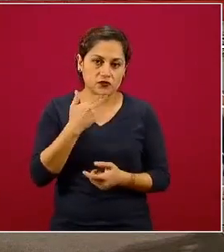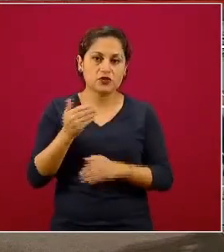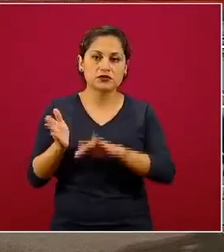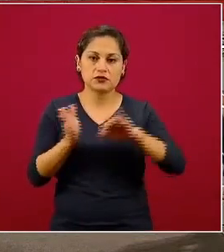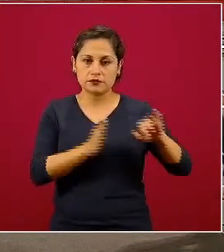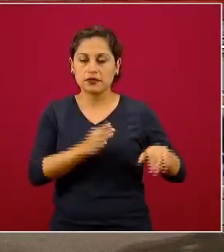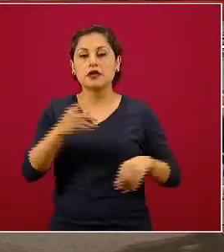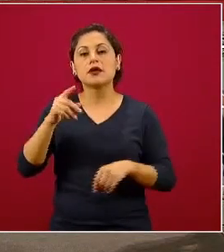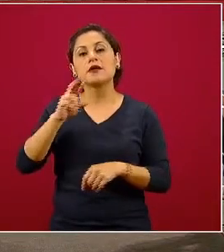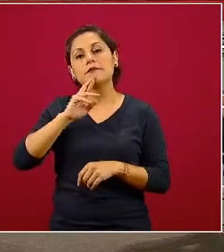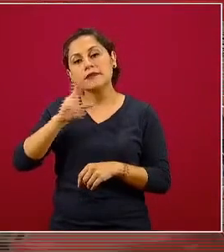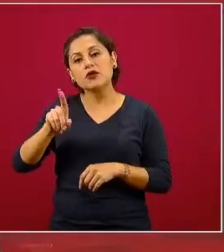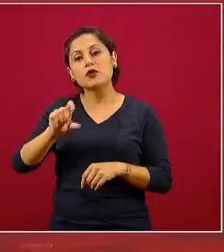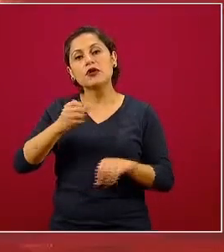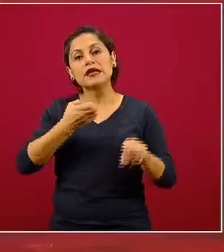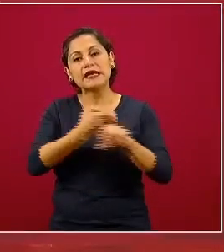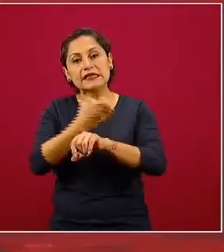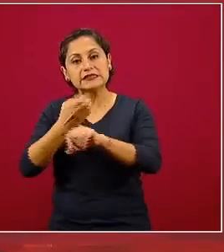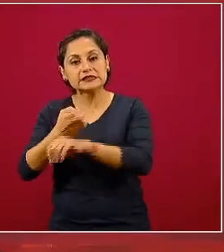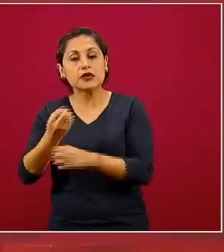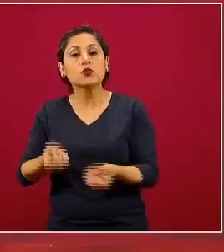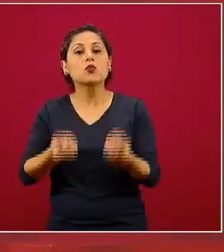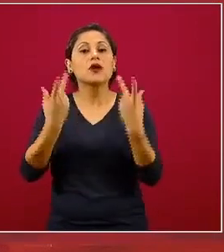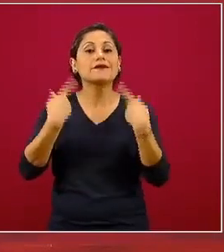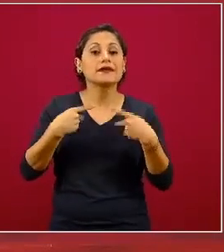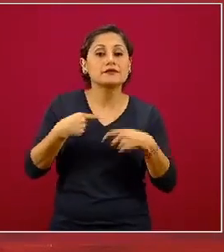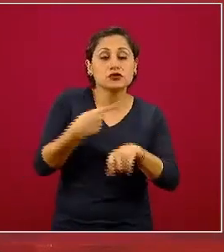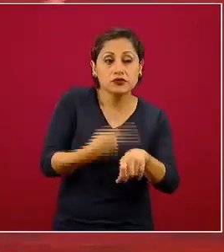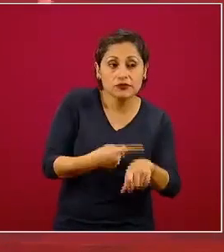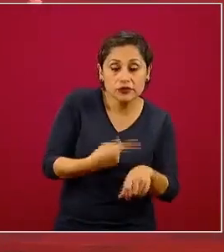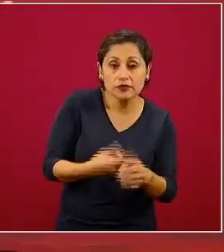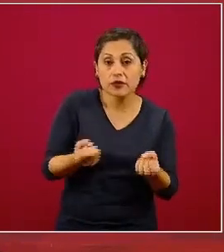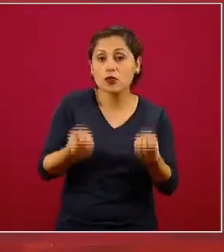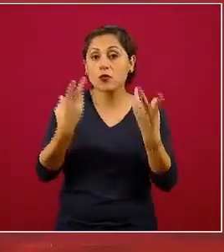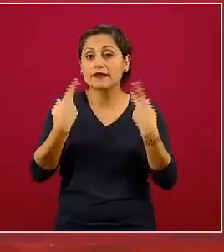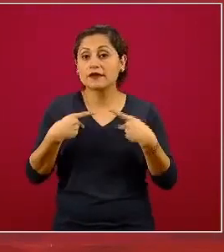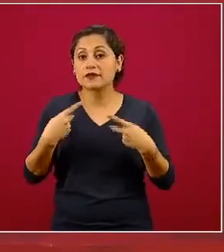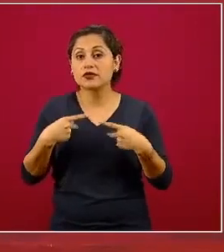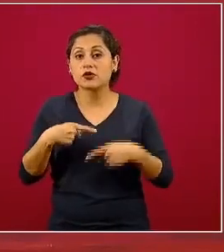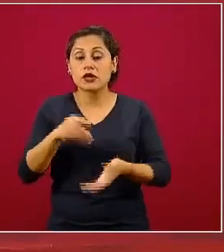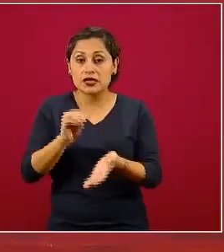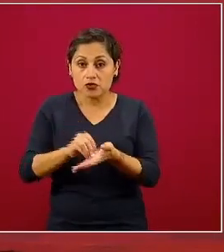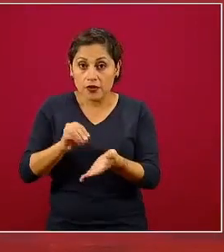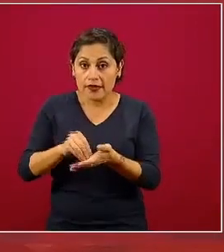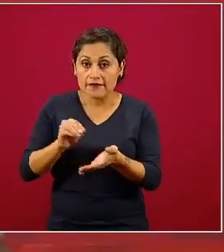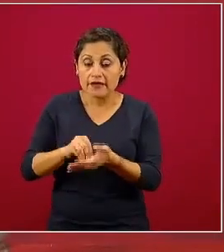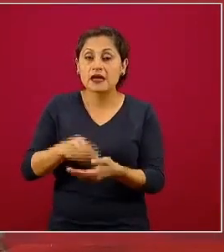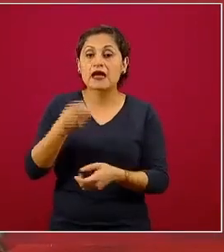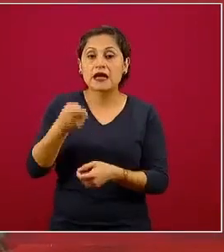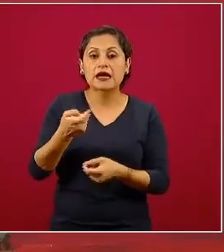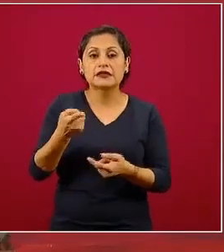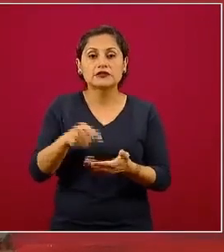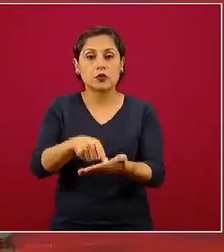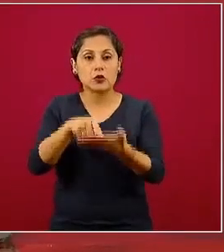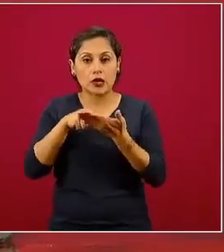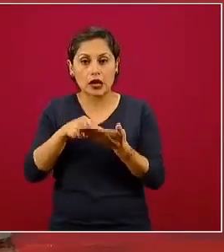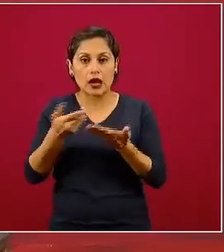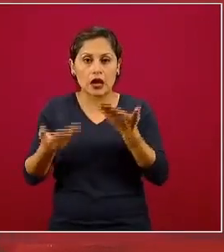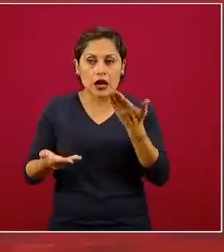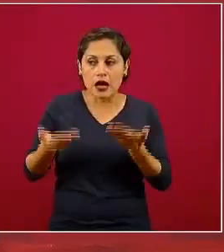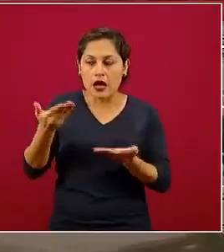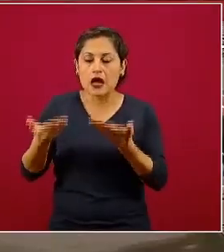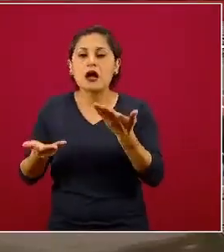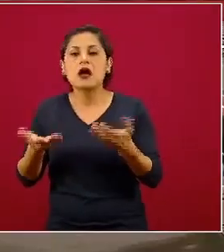proceso de atención o al interior del mismo estado a lo largo del tiempo para ver si hay variaciones respecto a